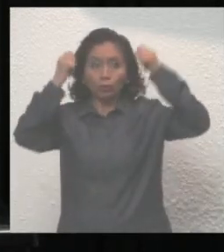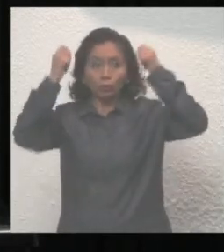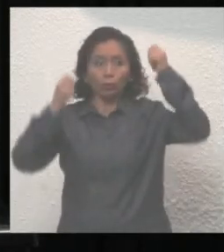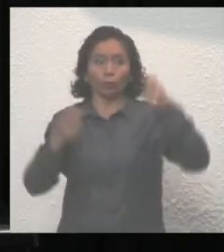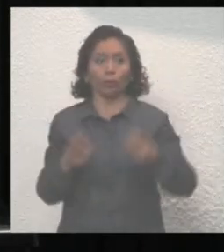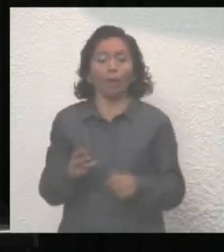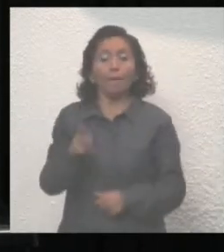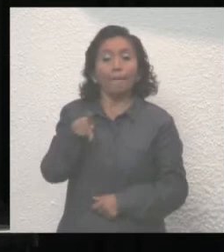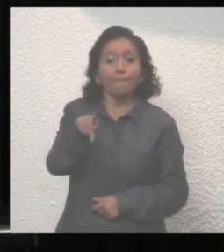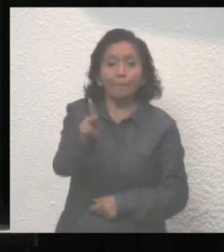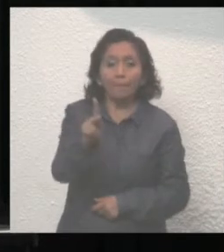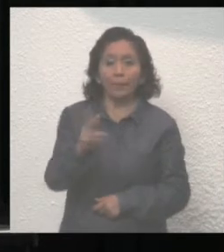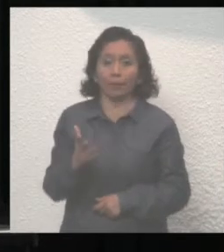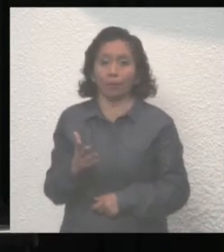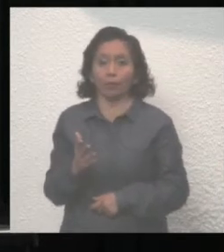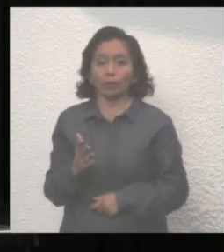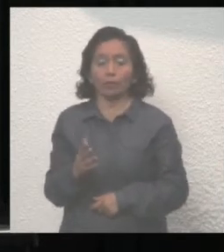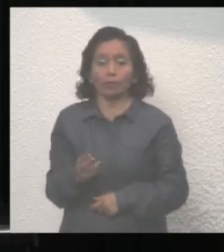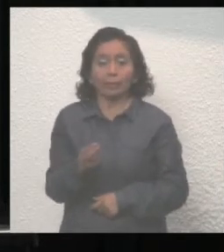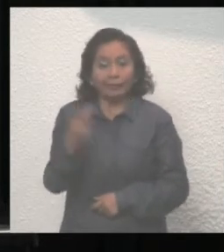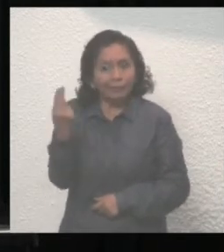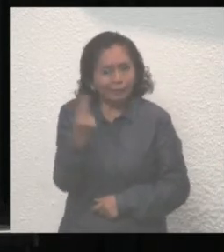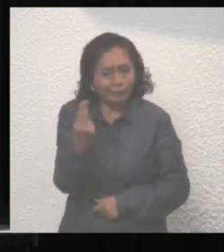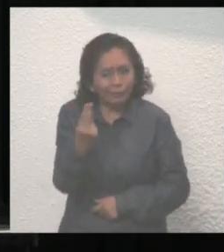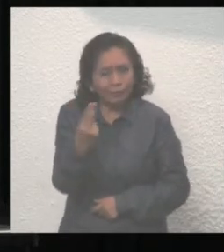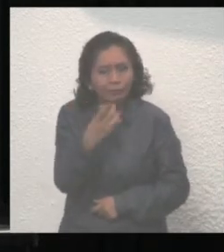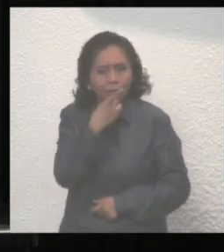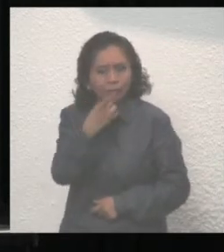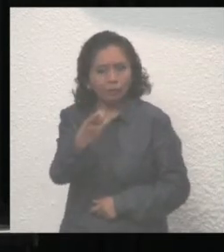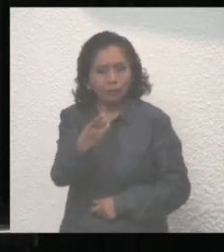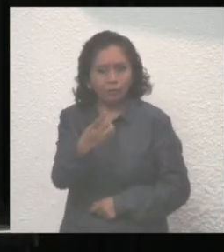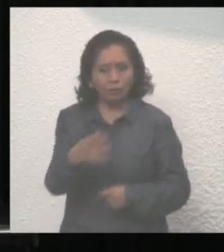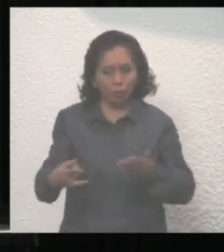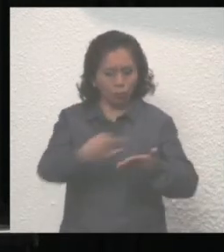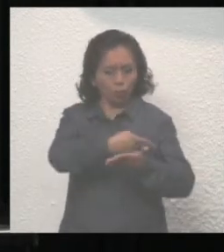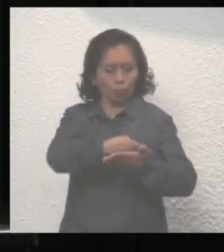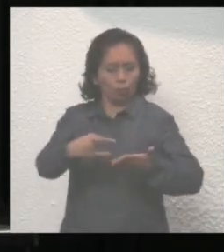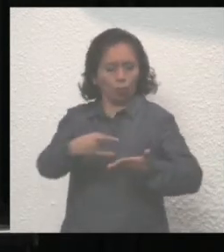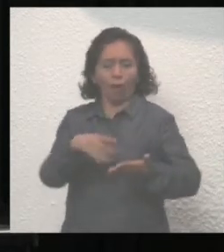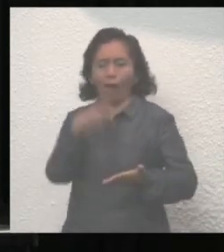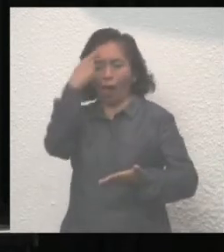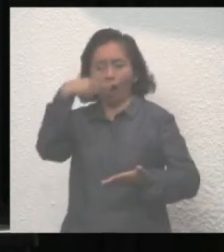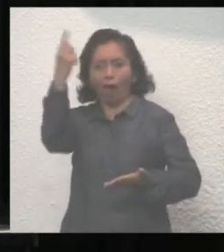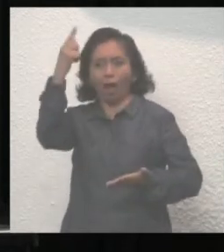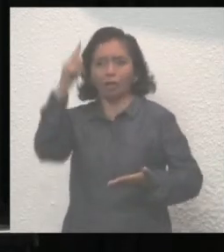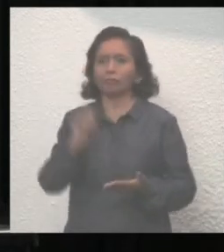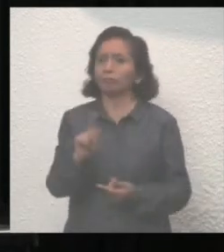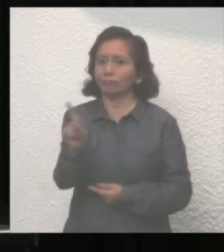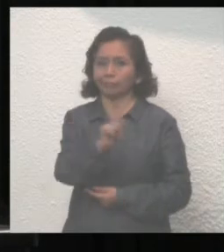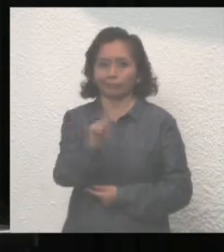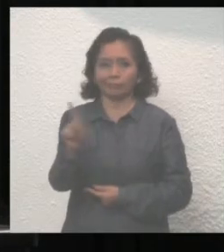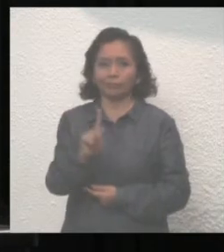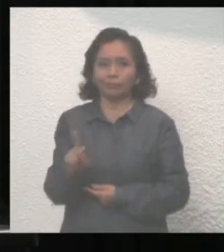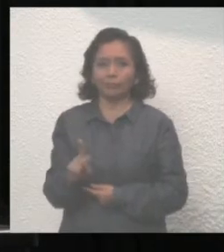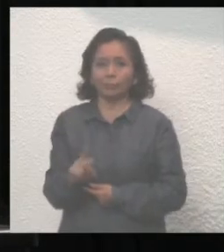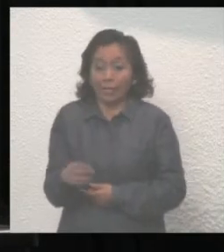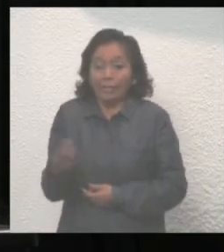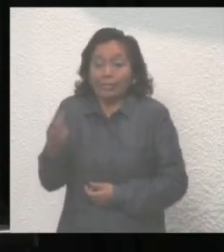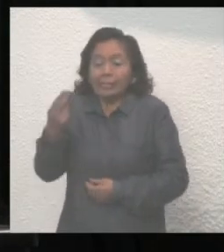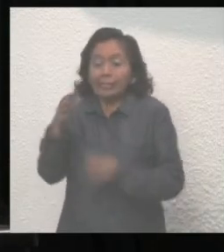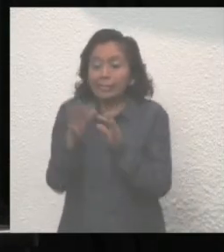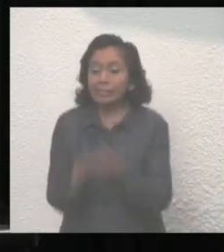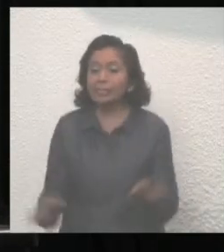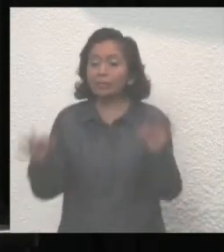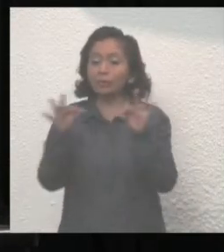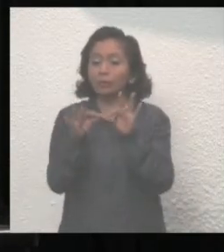pero esto que quede claro no es un cheque en blanco las finanzas públicas y el adecuado manejo de esos